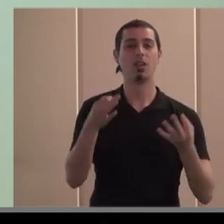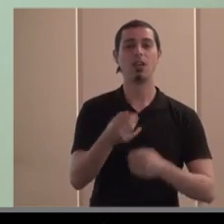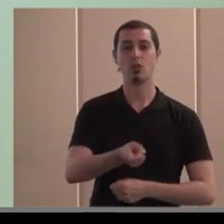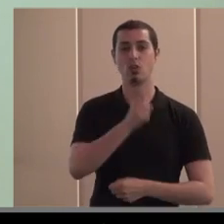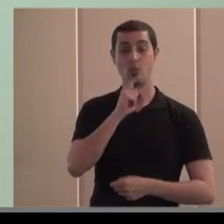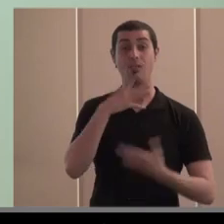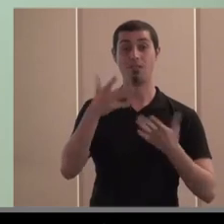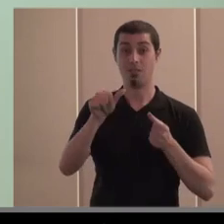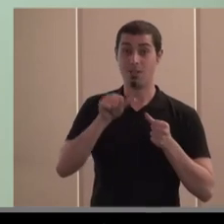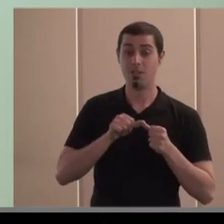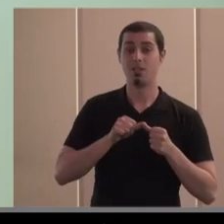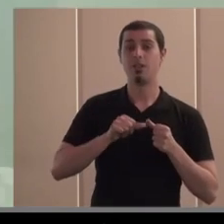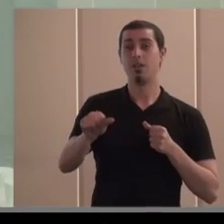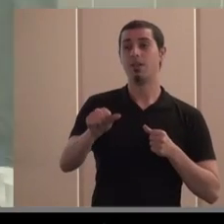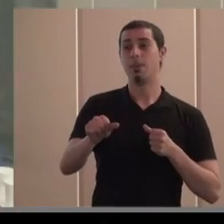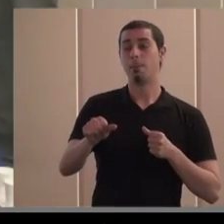y a partir de ahí situaros